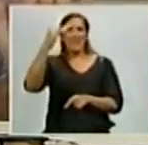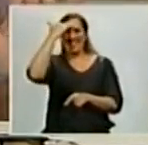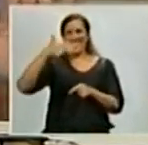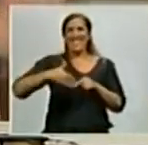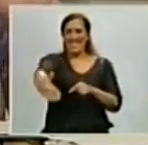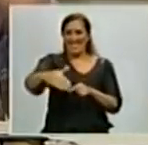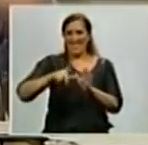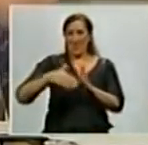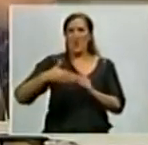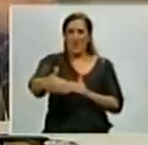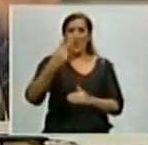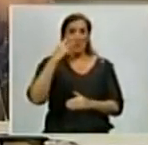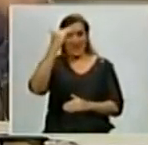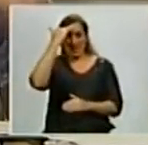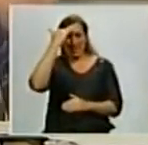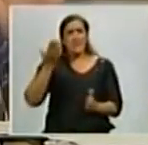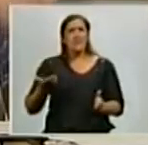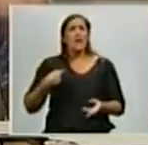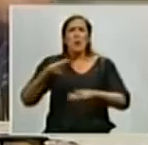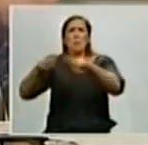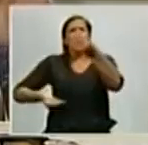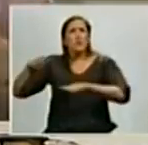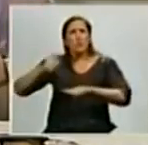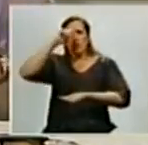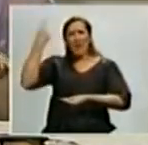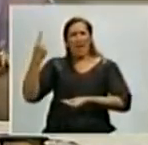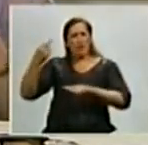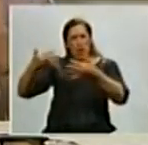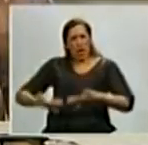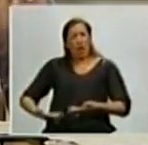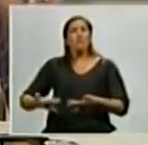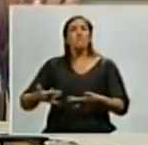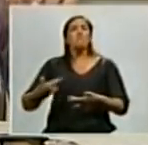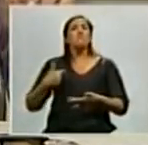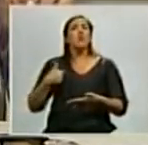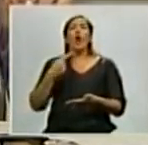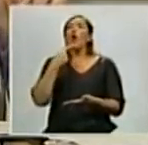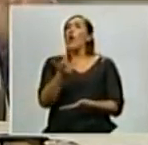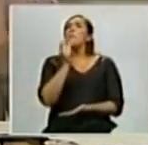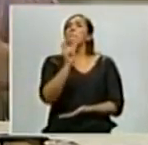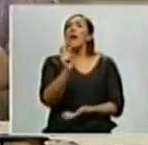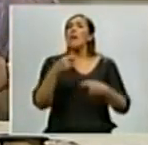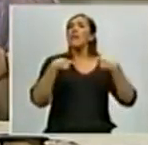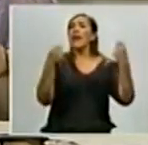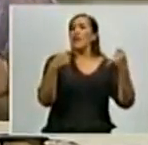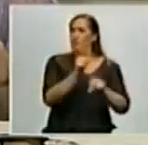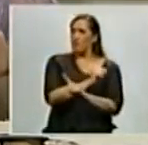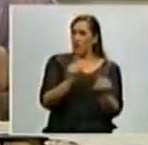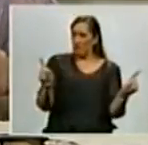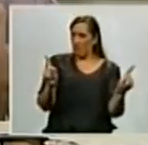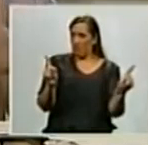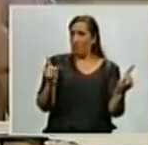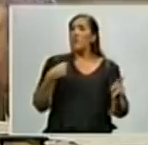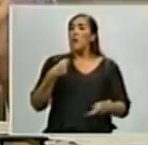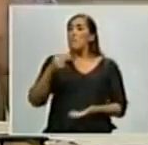hay en todo el presupuesto nacional, y no voy a emplear la palabra gasto, sino un